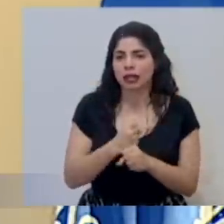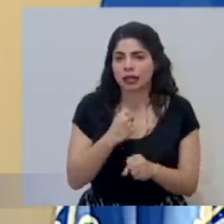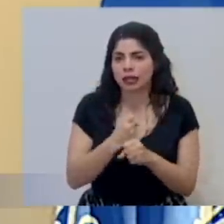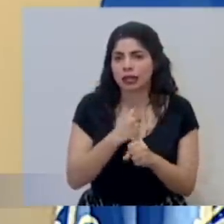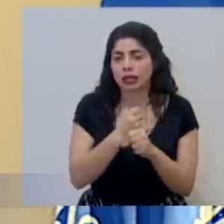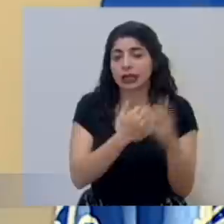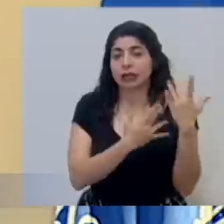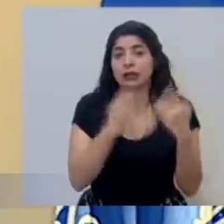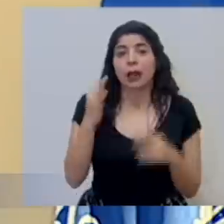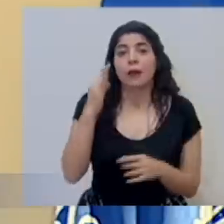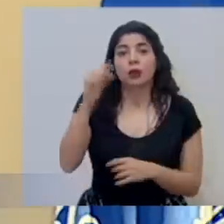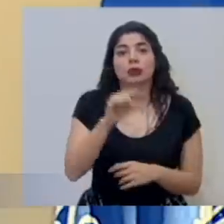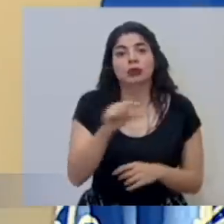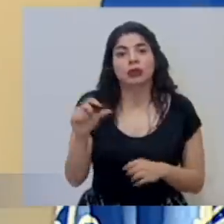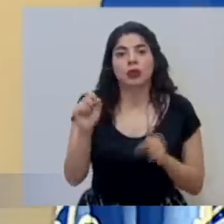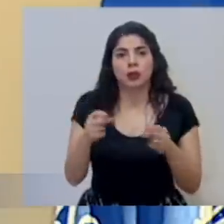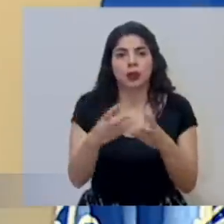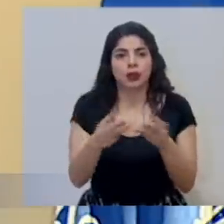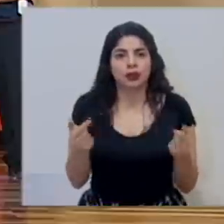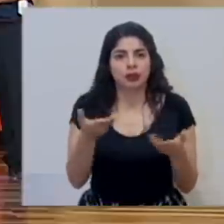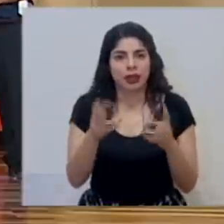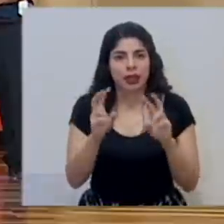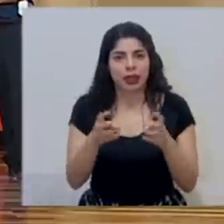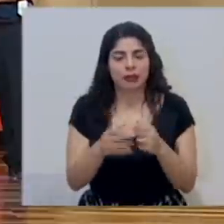y esperamos ya la próxima semana tener una resolución